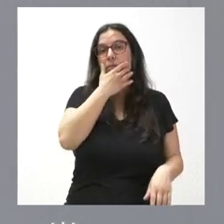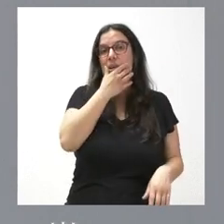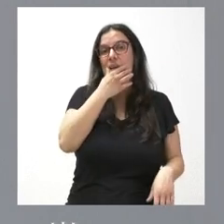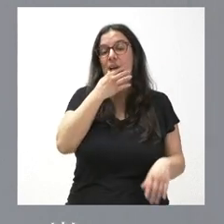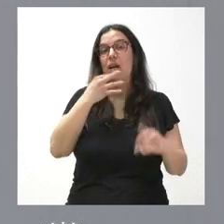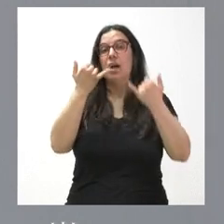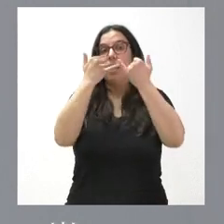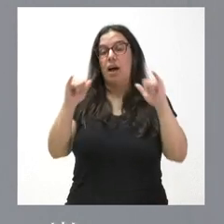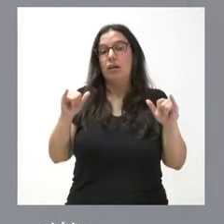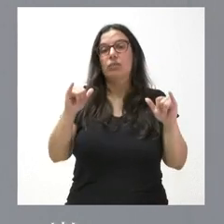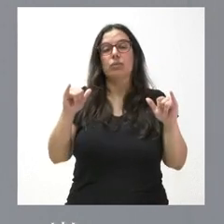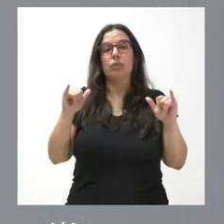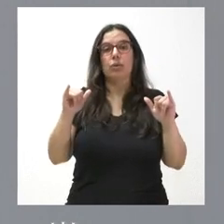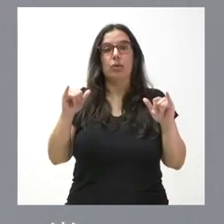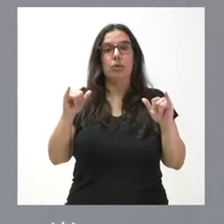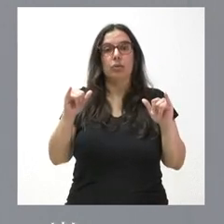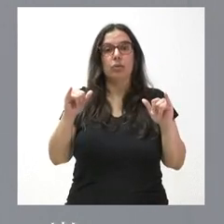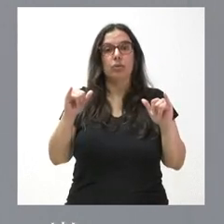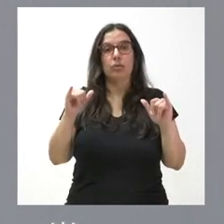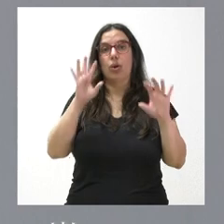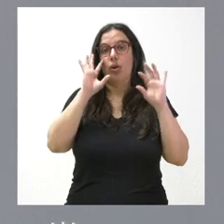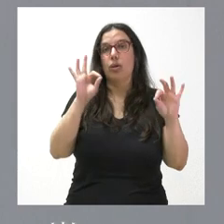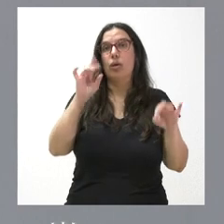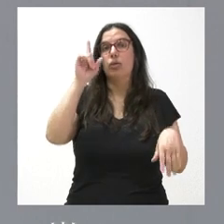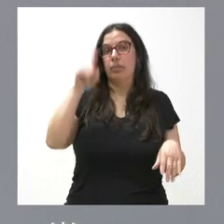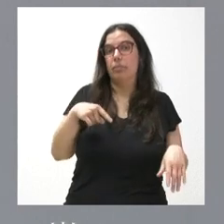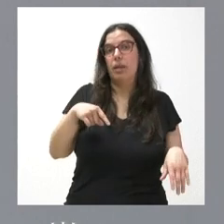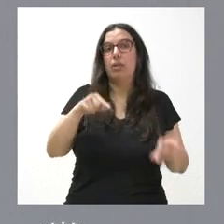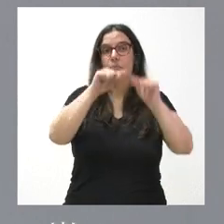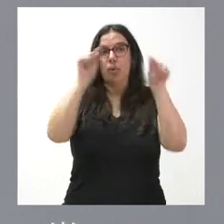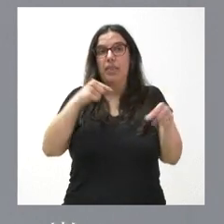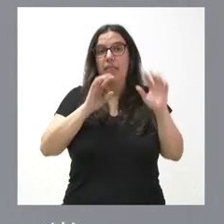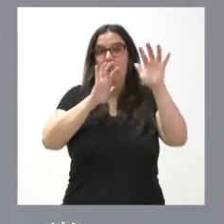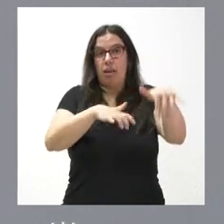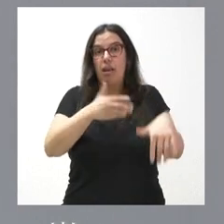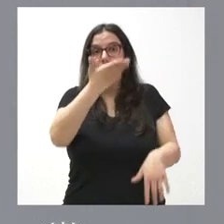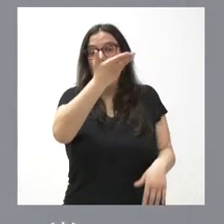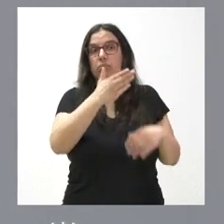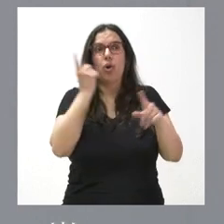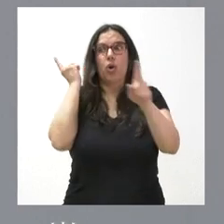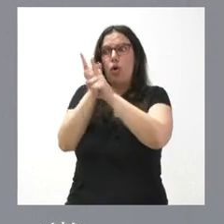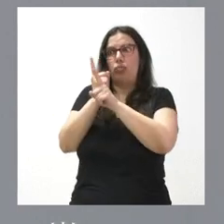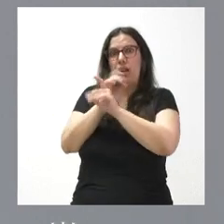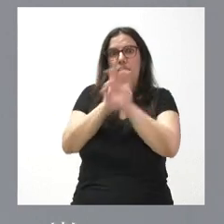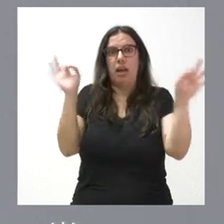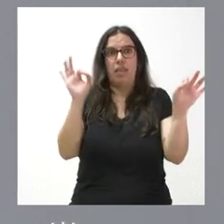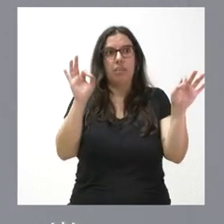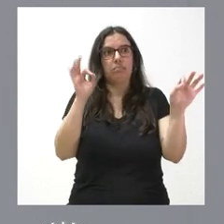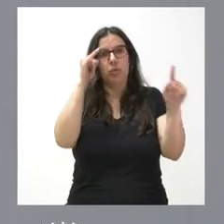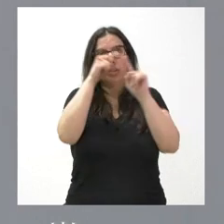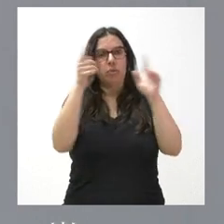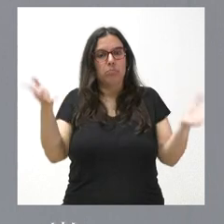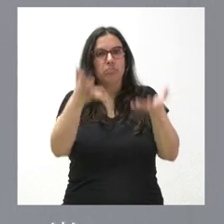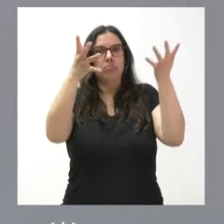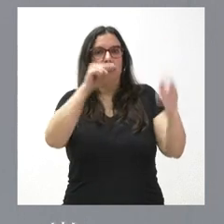del día de la comunidad en la provincia de León. Esto no será contra nadie, sino a favor de un sentimiento